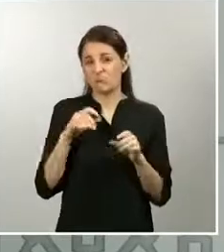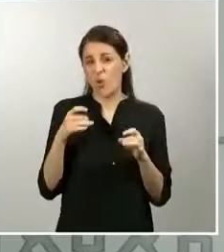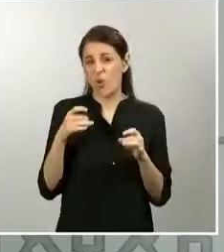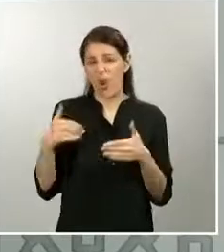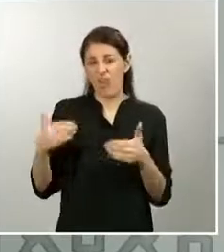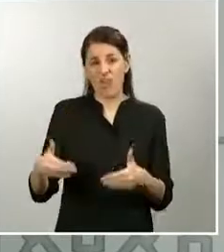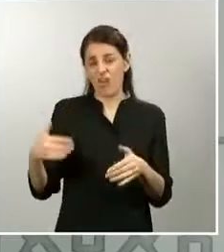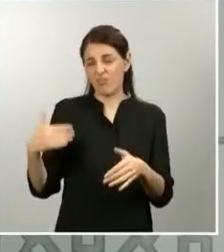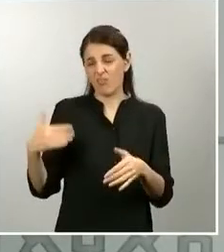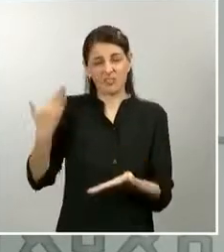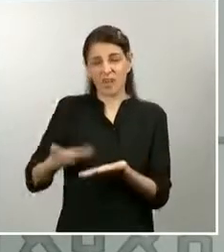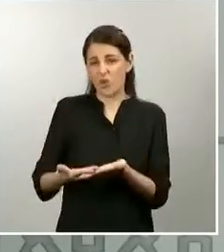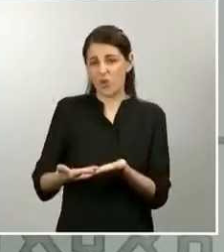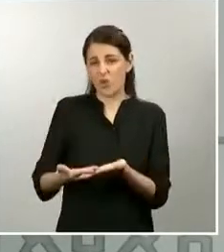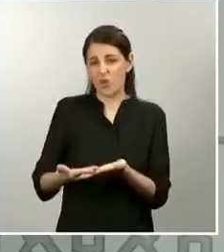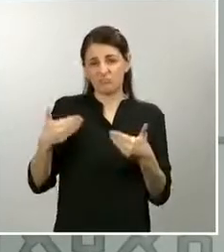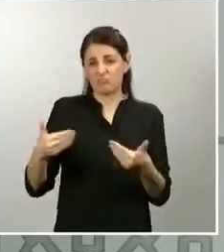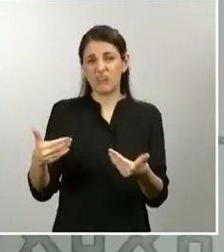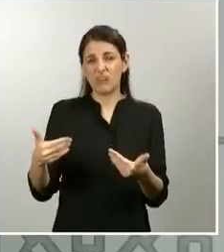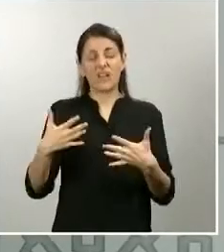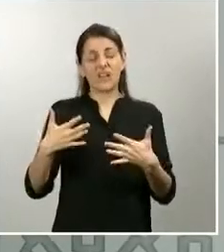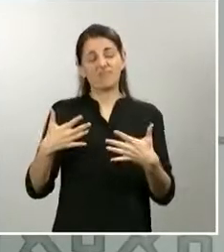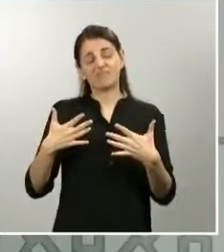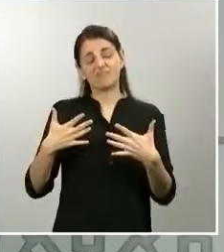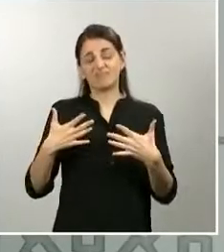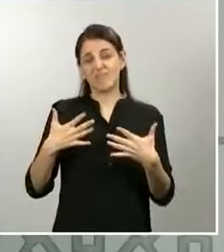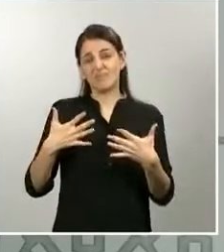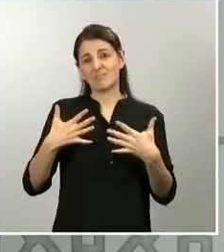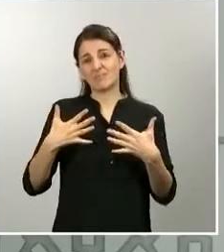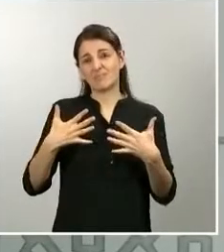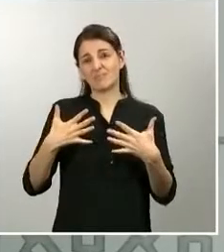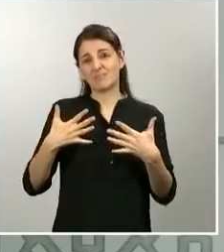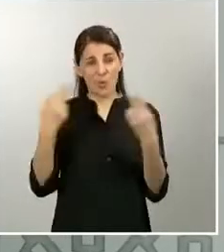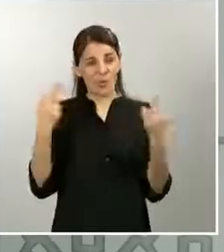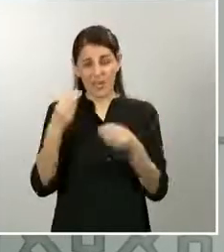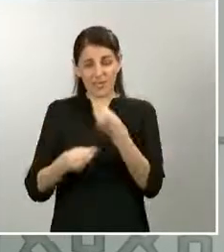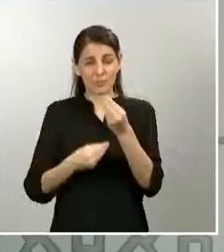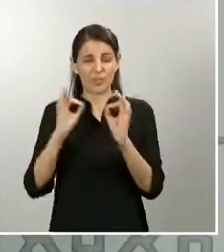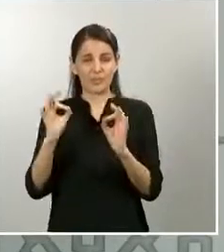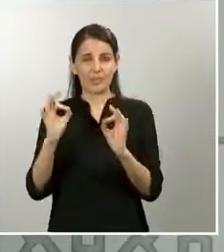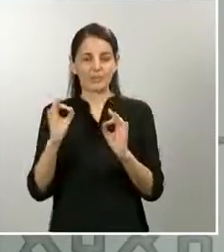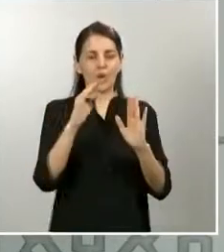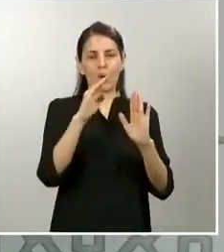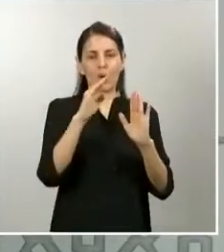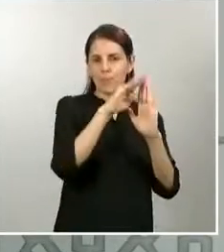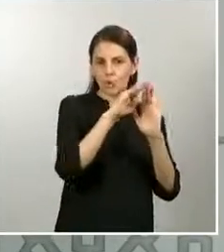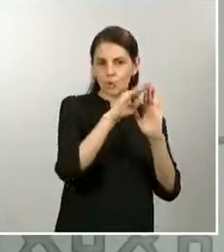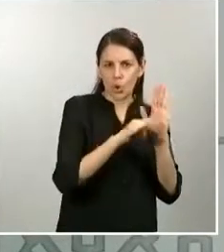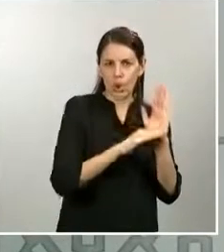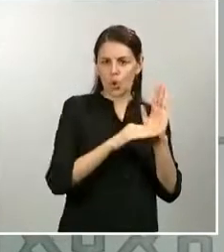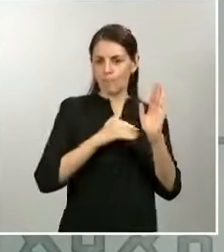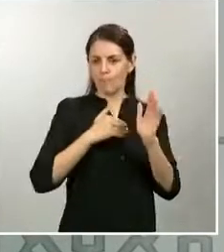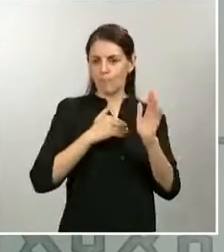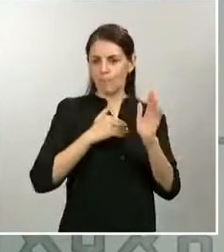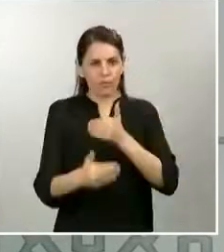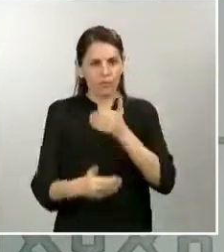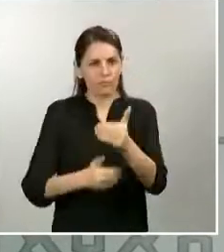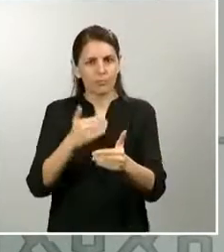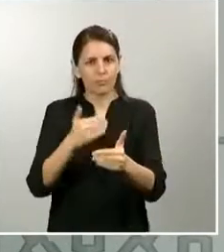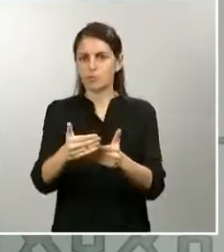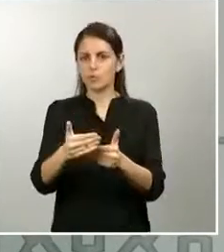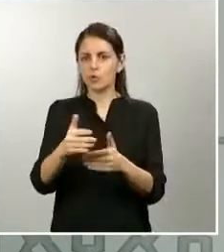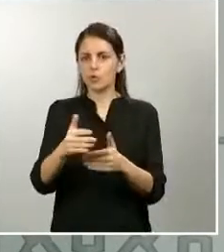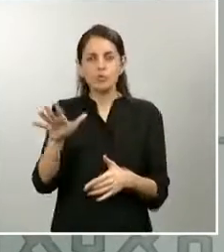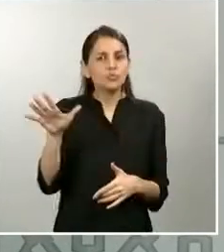trabajamos así en salud pública, es que cada guía, cada protocolo, cada procedimiento se elabora